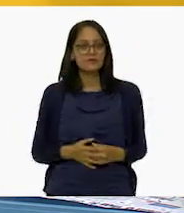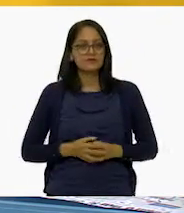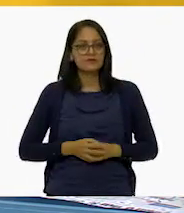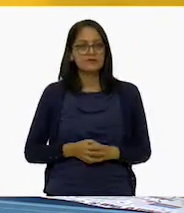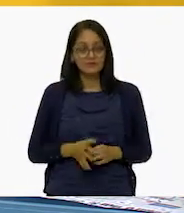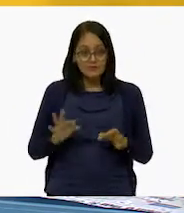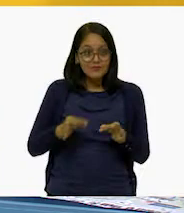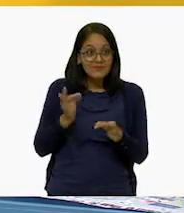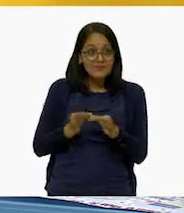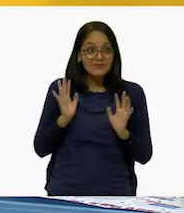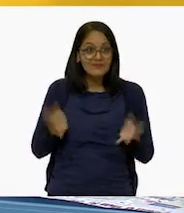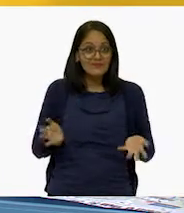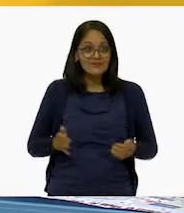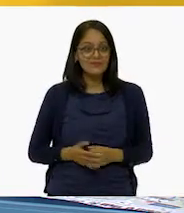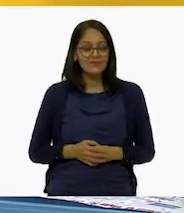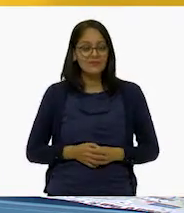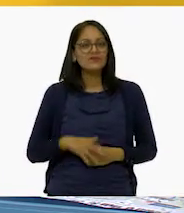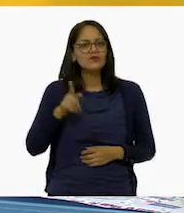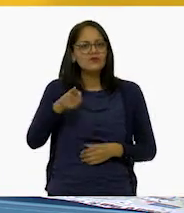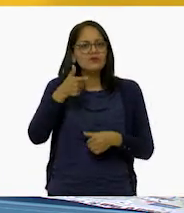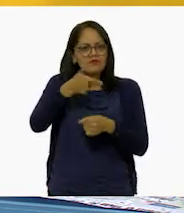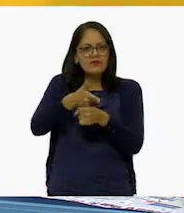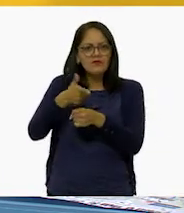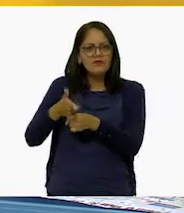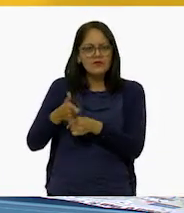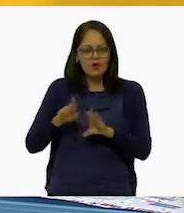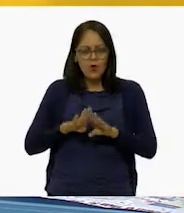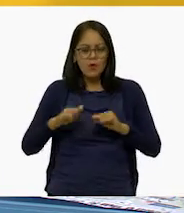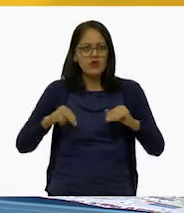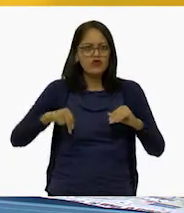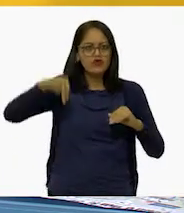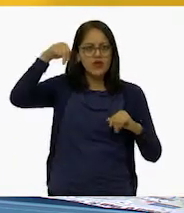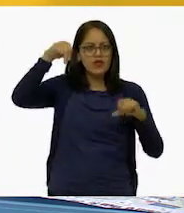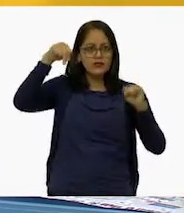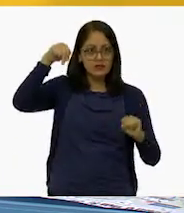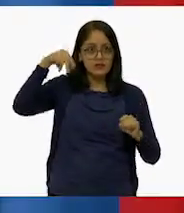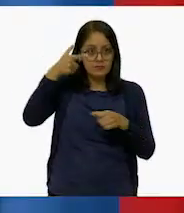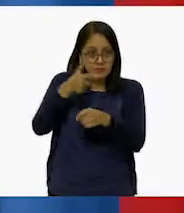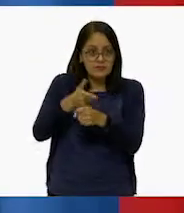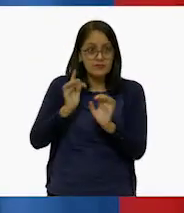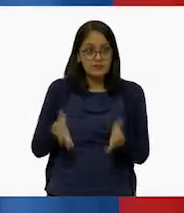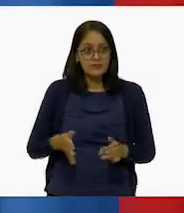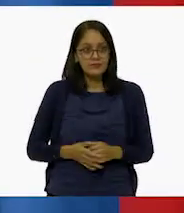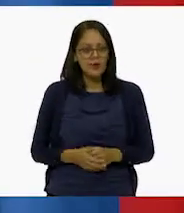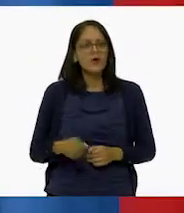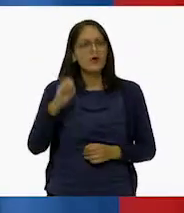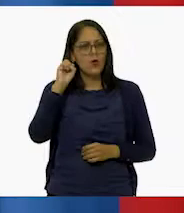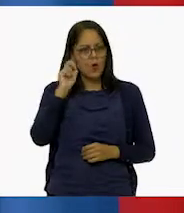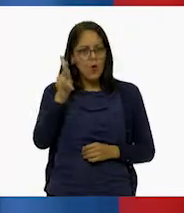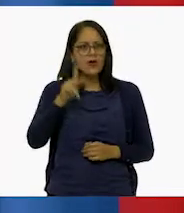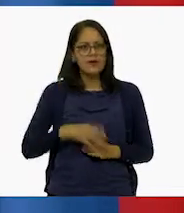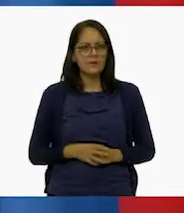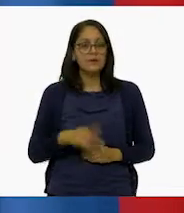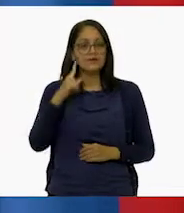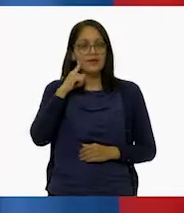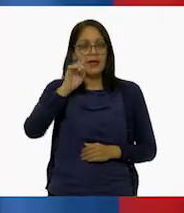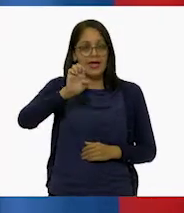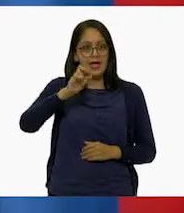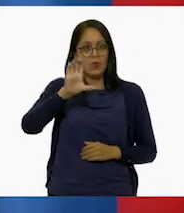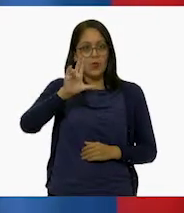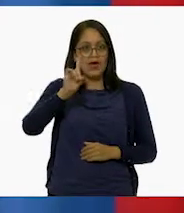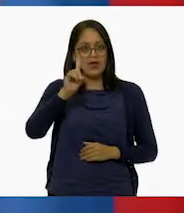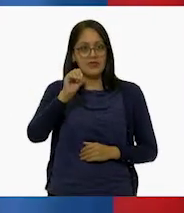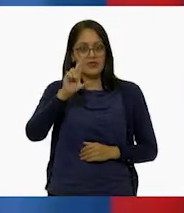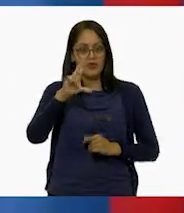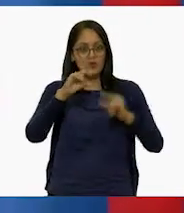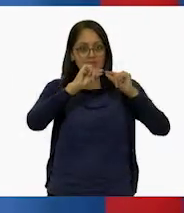¿Ya lo tienen? ¿Identificaron las latitudes norte y sur? Ok. El ecuador es